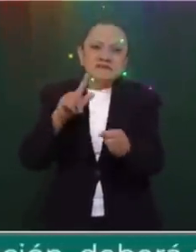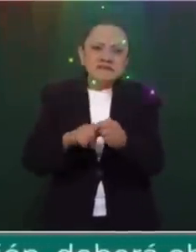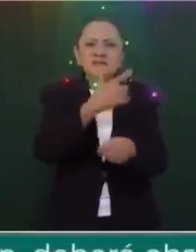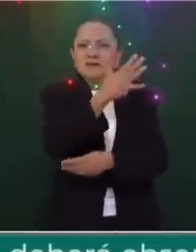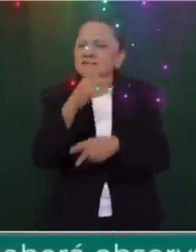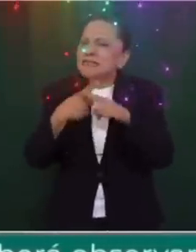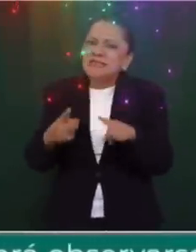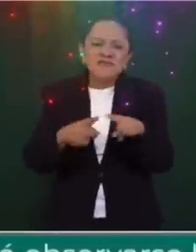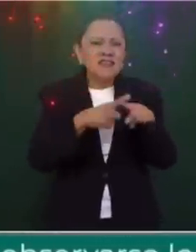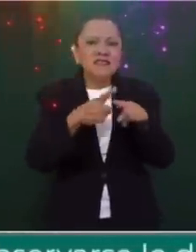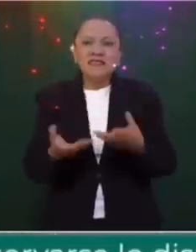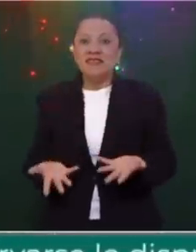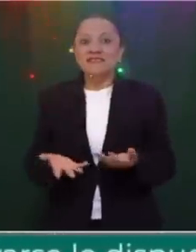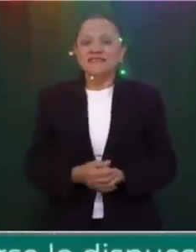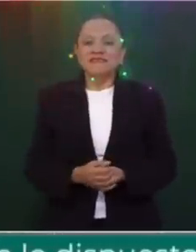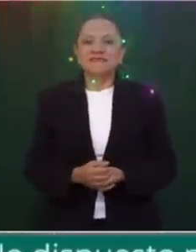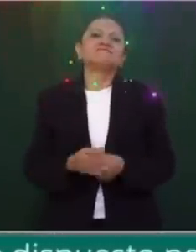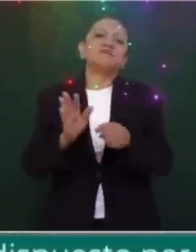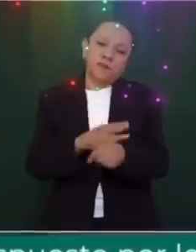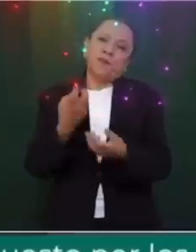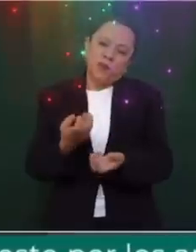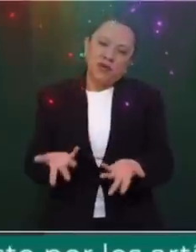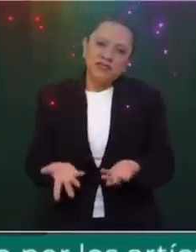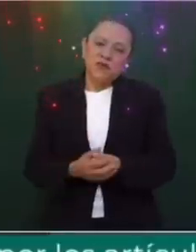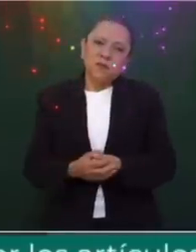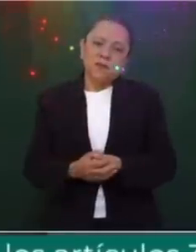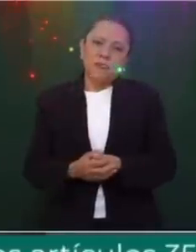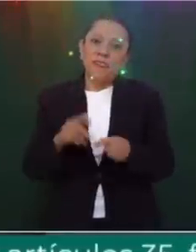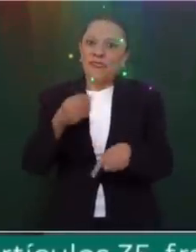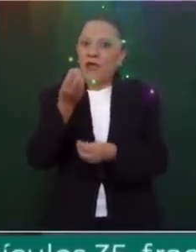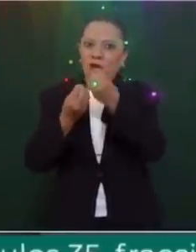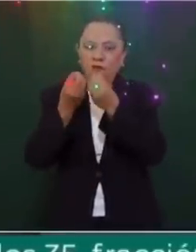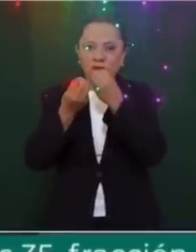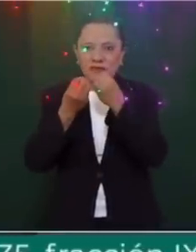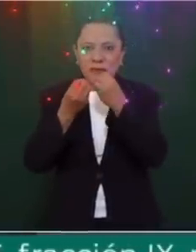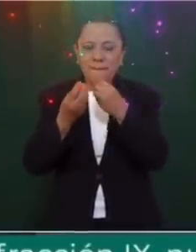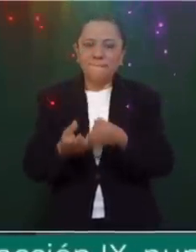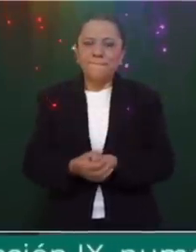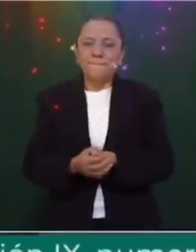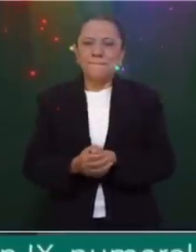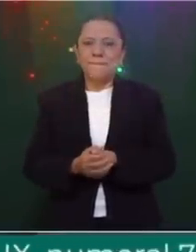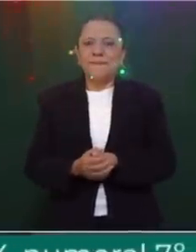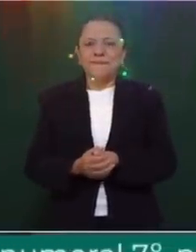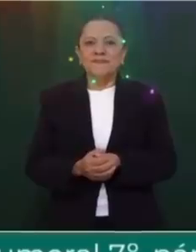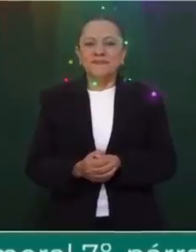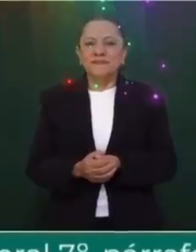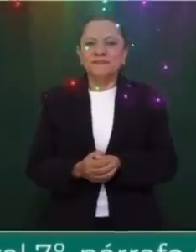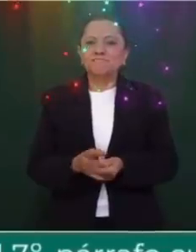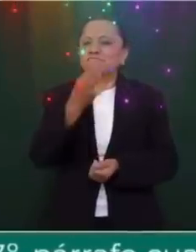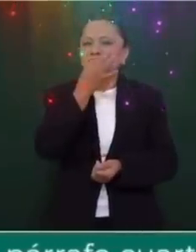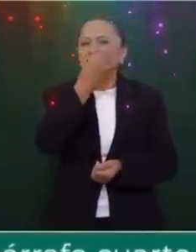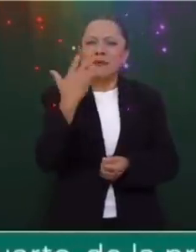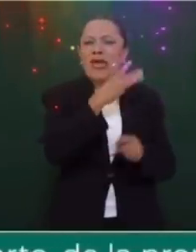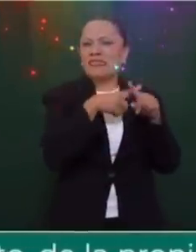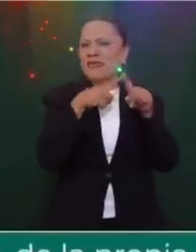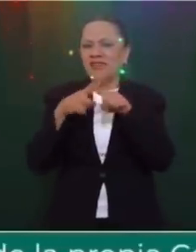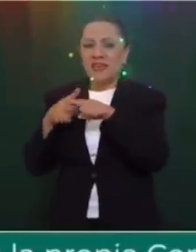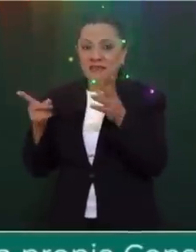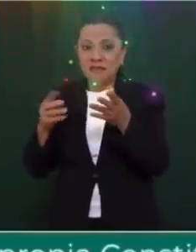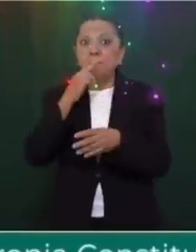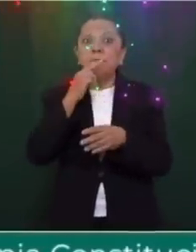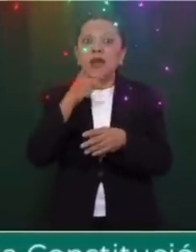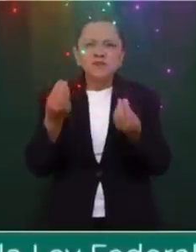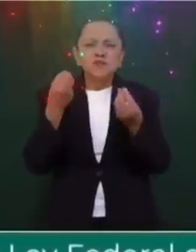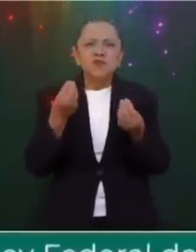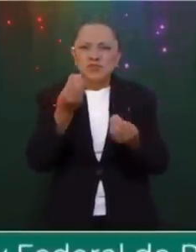diversa. Entonces por eso nuestra comida es suculenta, variada, de las